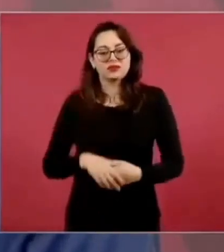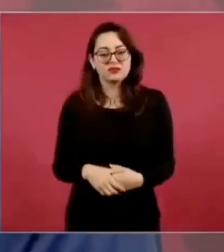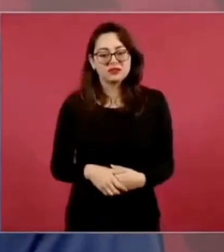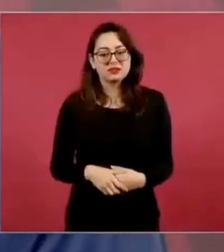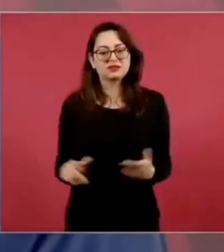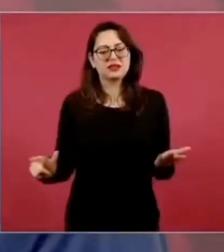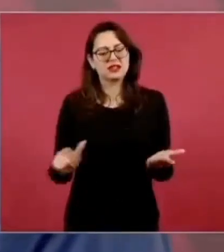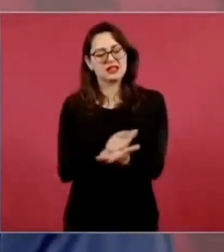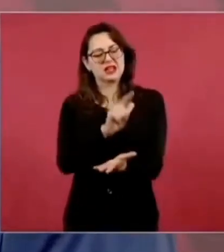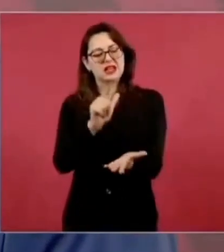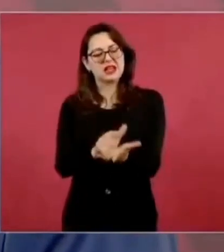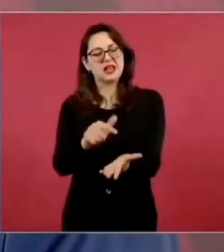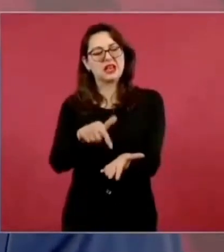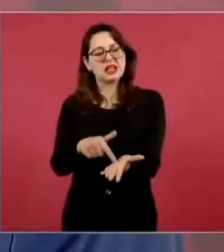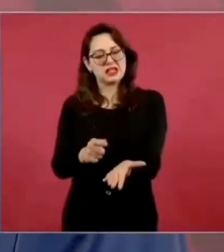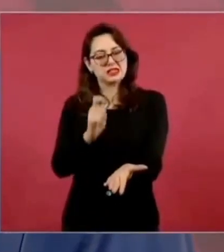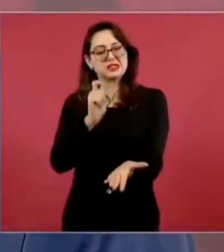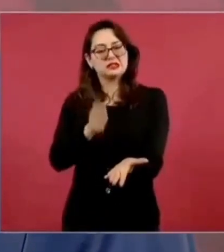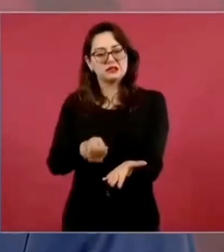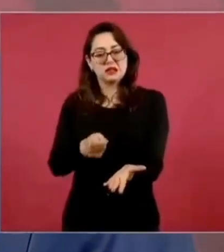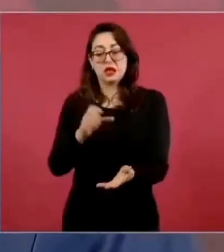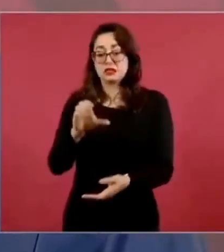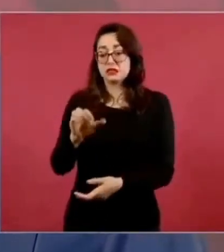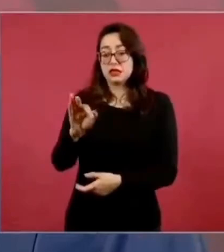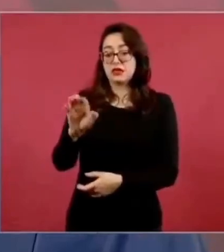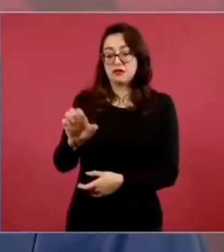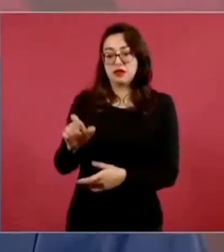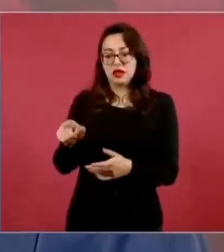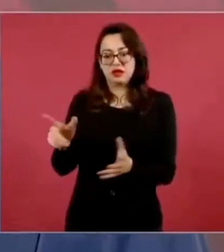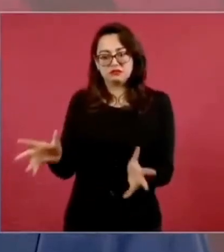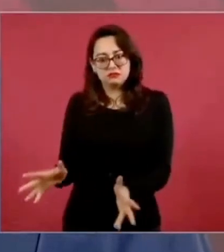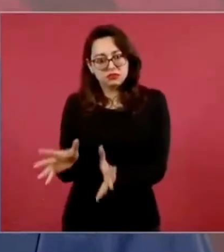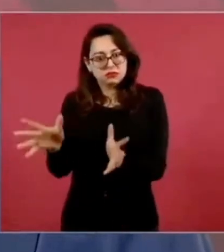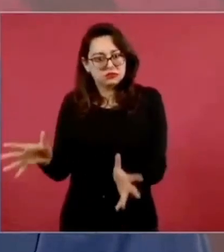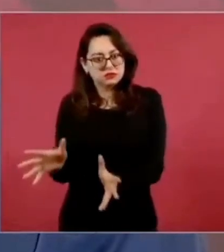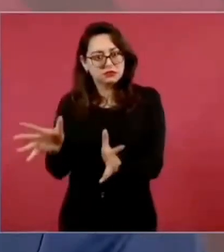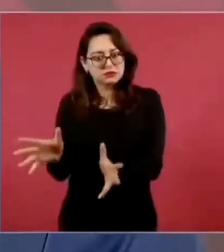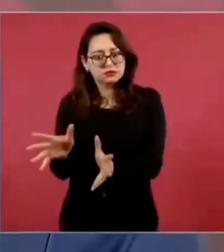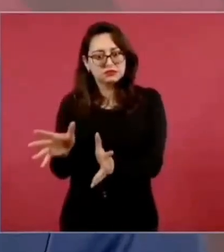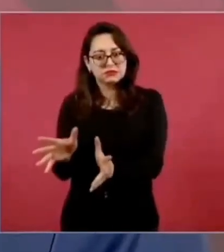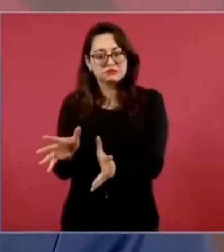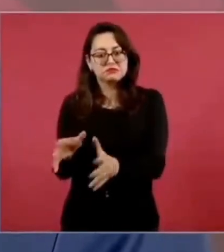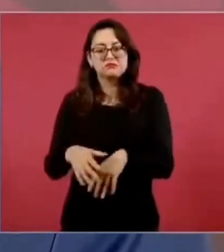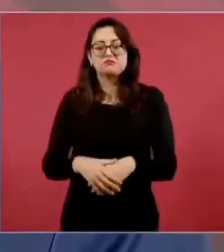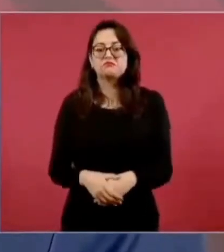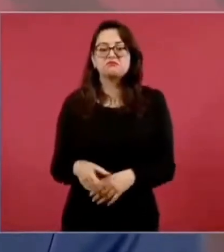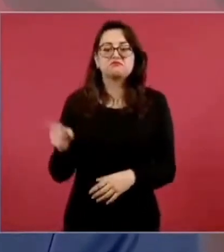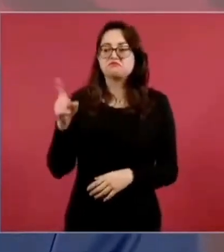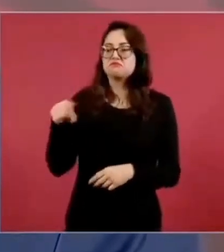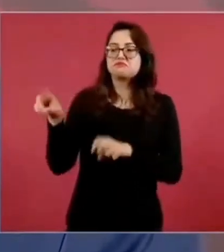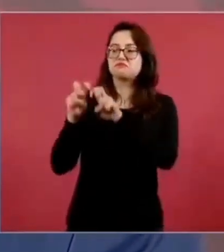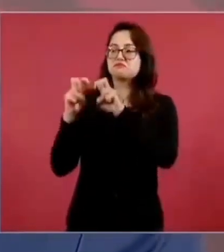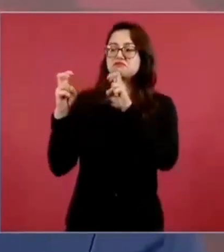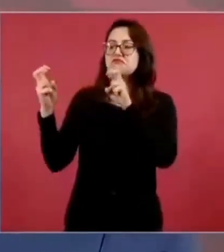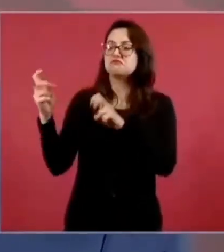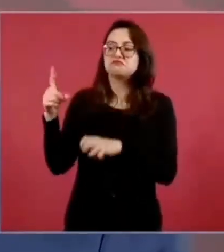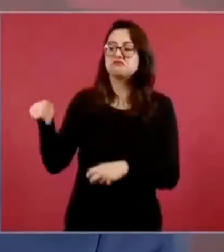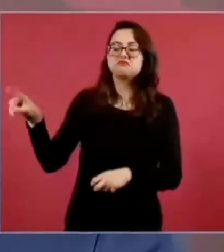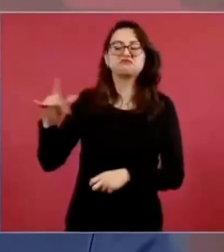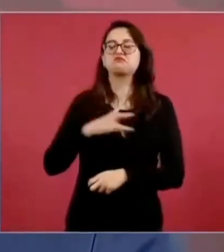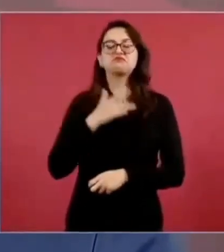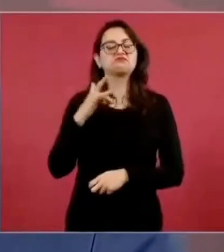representa la Comisión Federal de Electricidad y resuelven amparos a favor